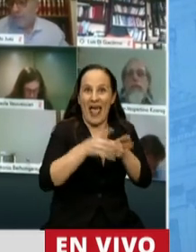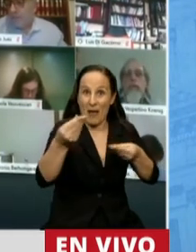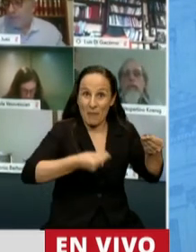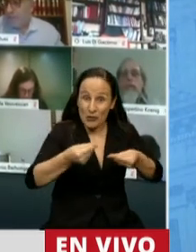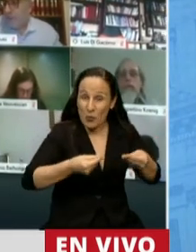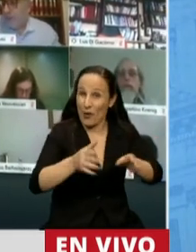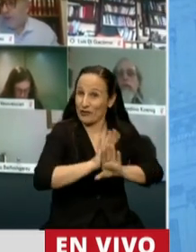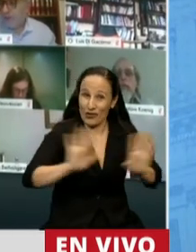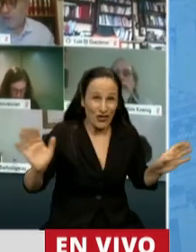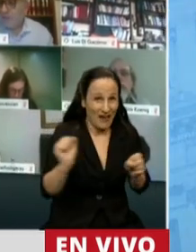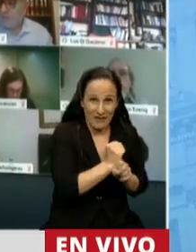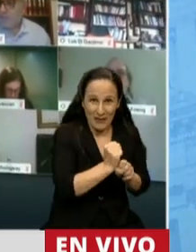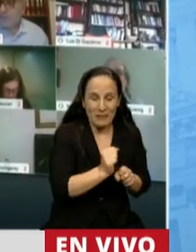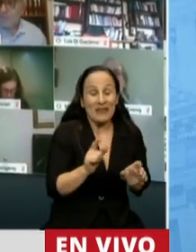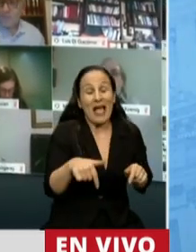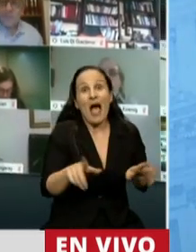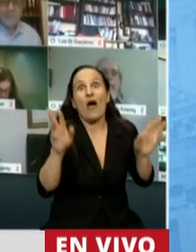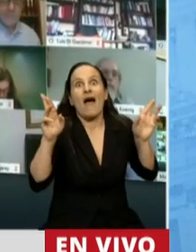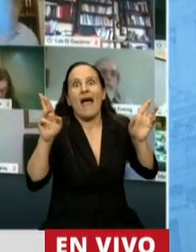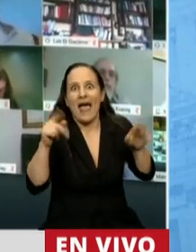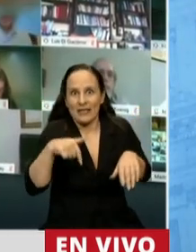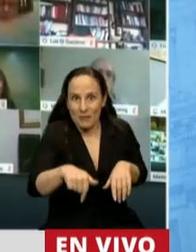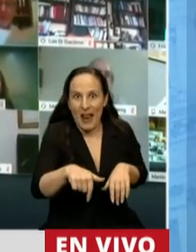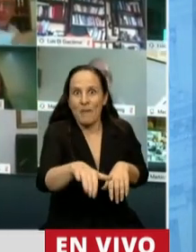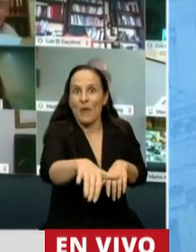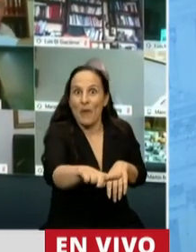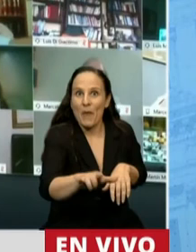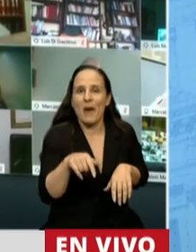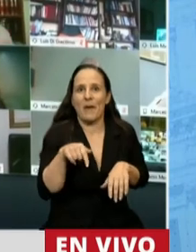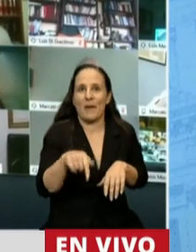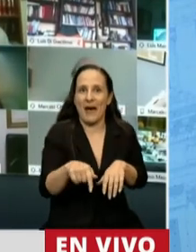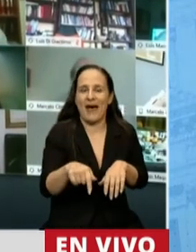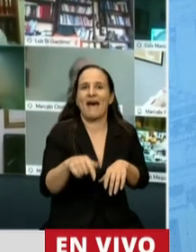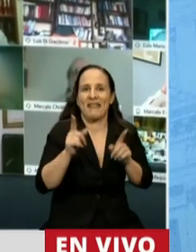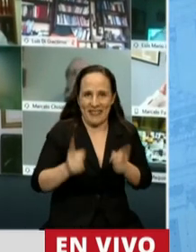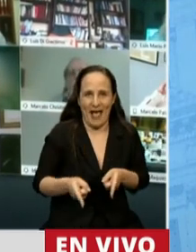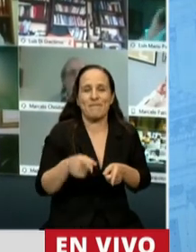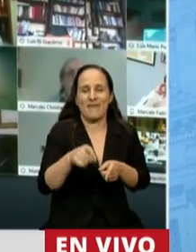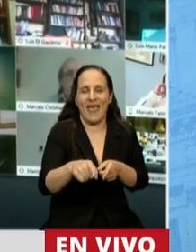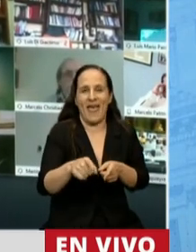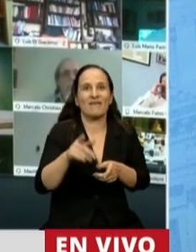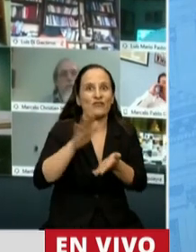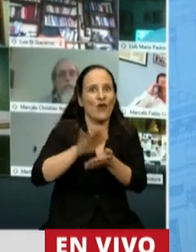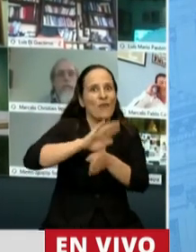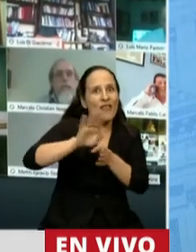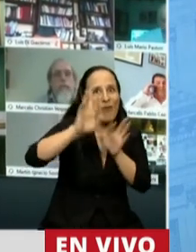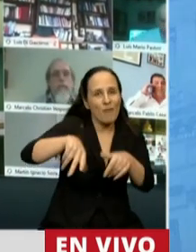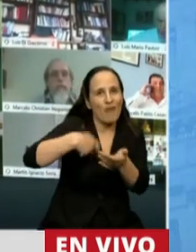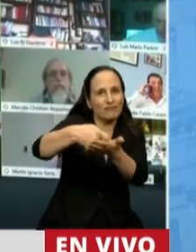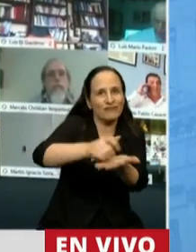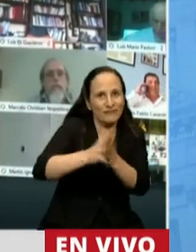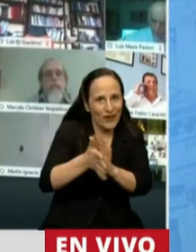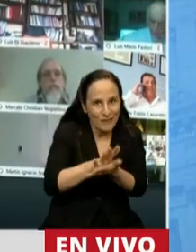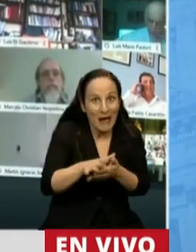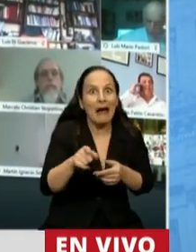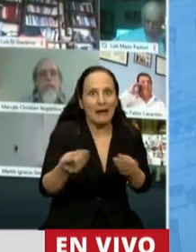ahora seguramente esperamos el visto bueno y el acompañamiento para esta reestructuración de deuda. Solidaridad